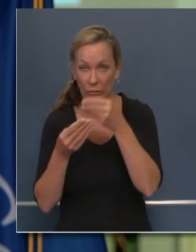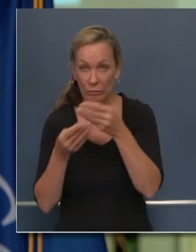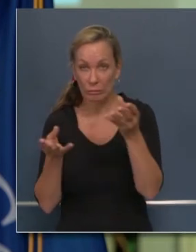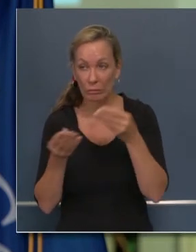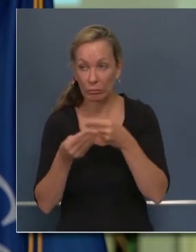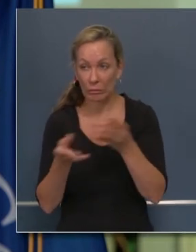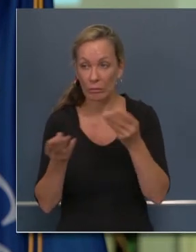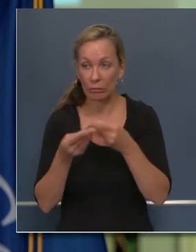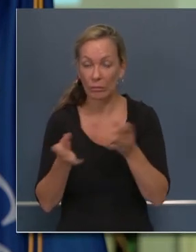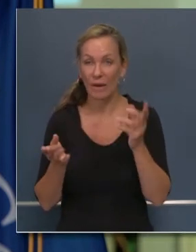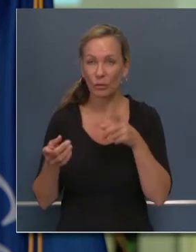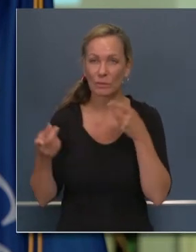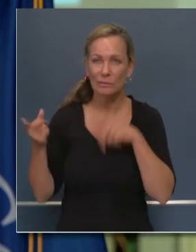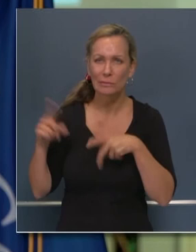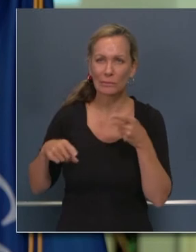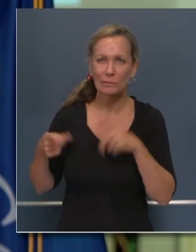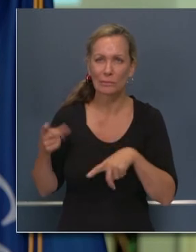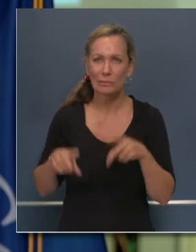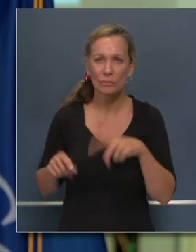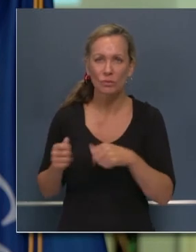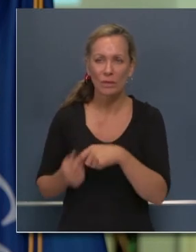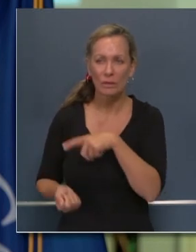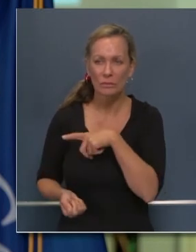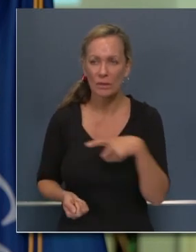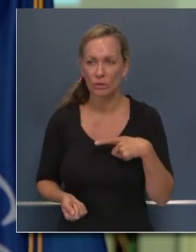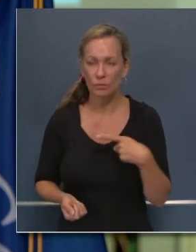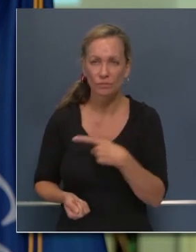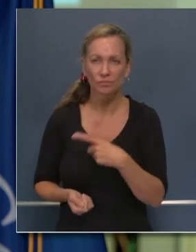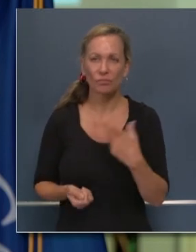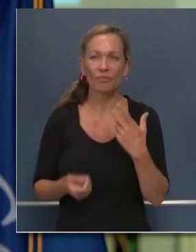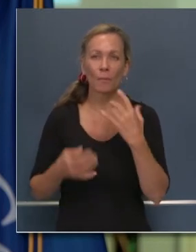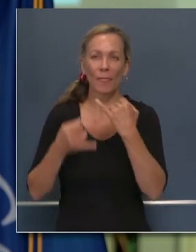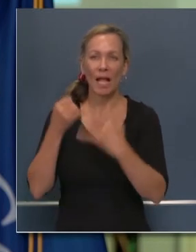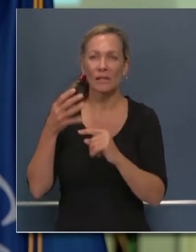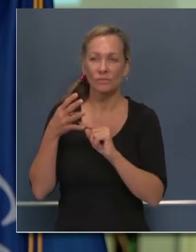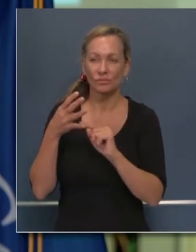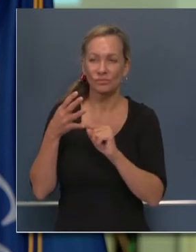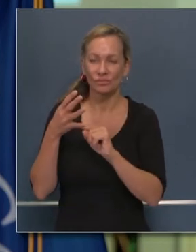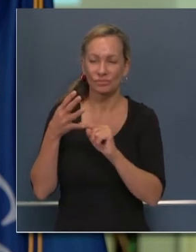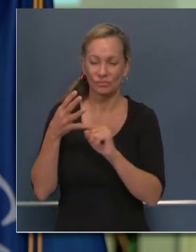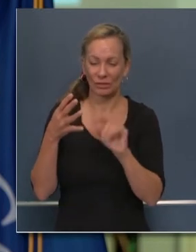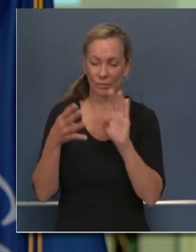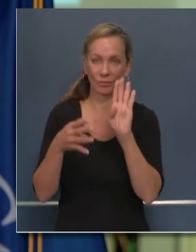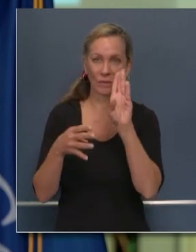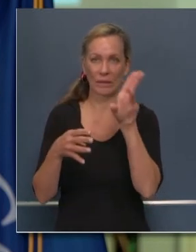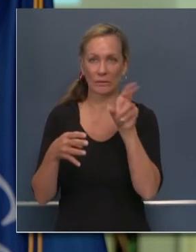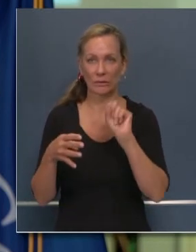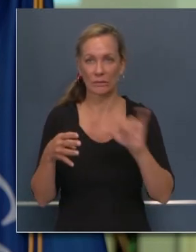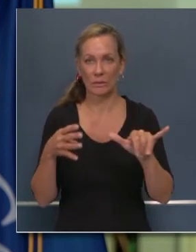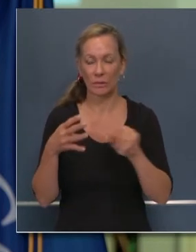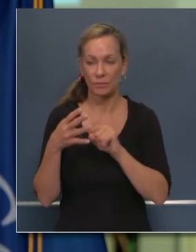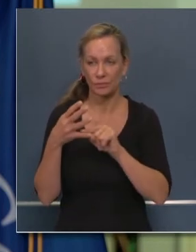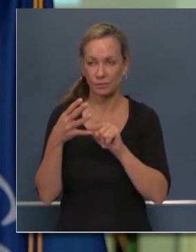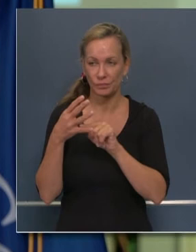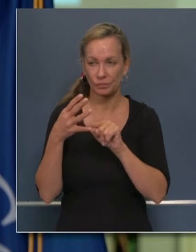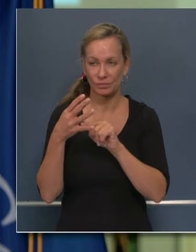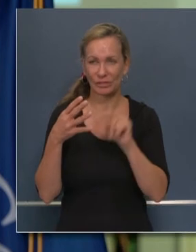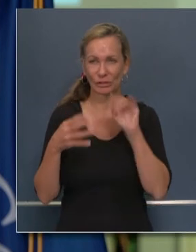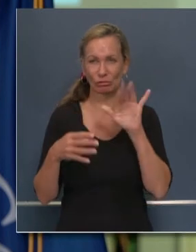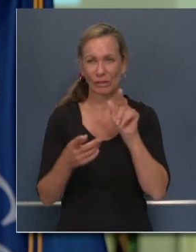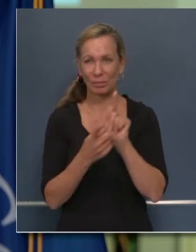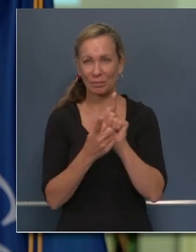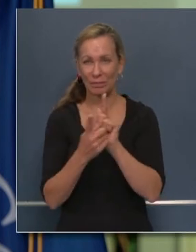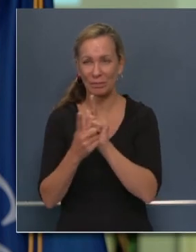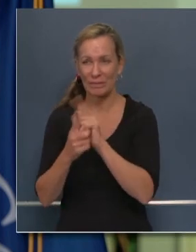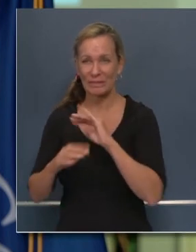esfuerzos. Y ciertamente estamos en una semana muy ocupada esta semana en cuanto a acomodar las necesidades de todo el mundo. Y esperamos que